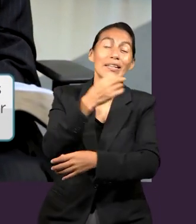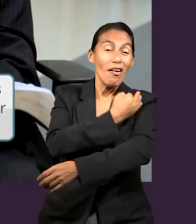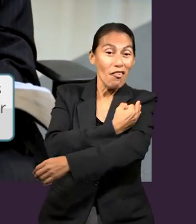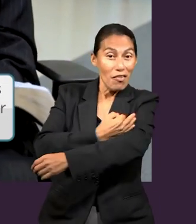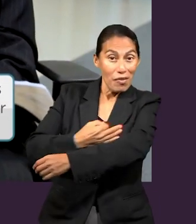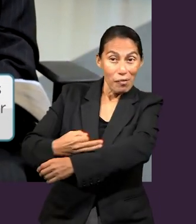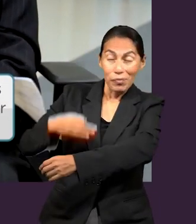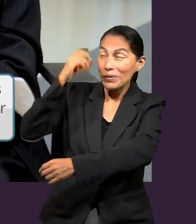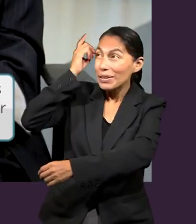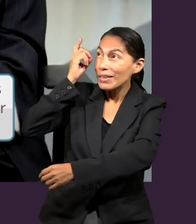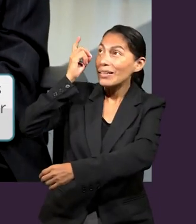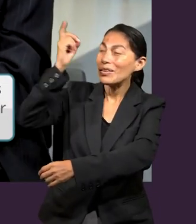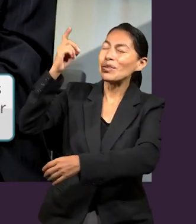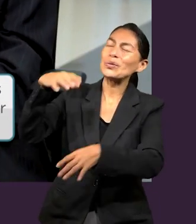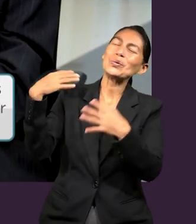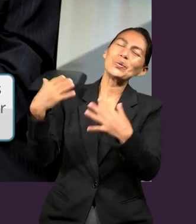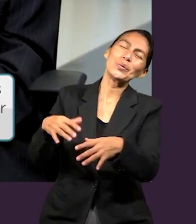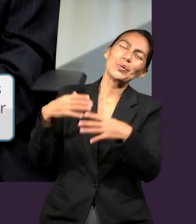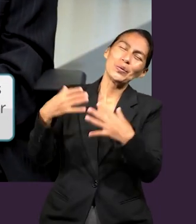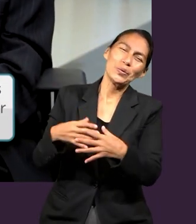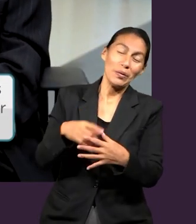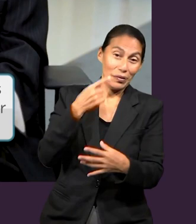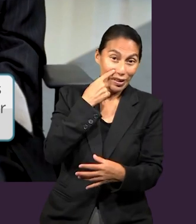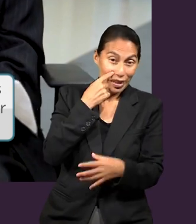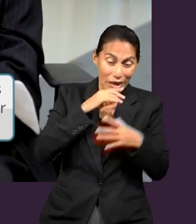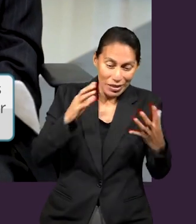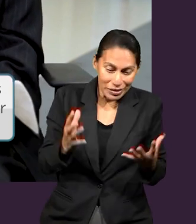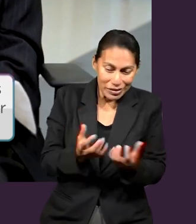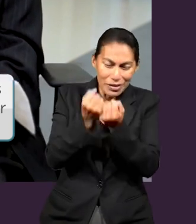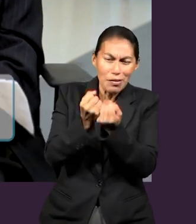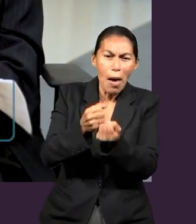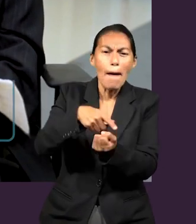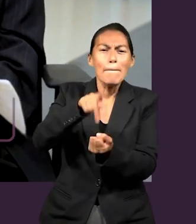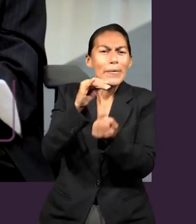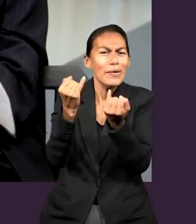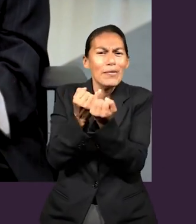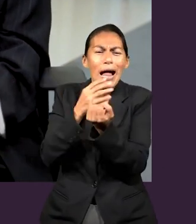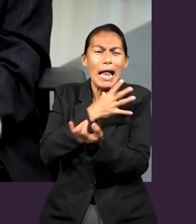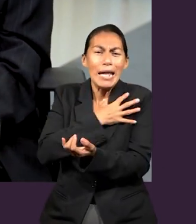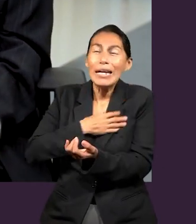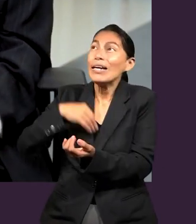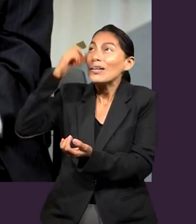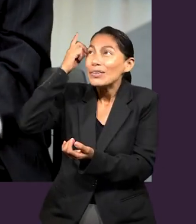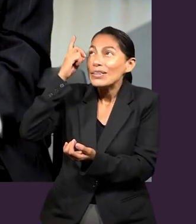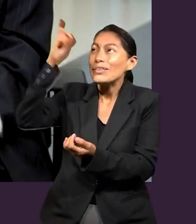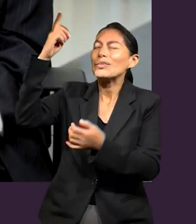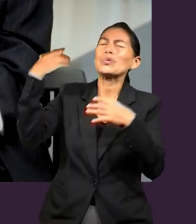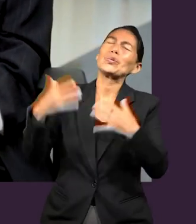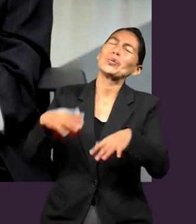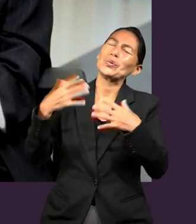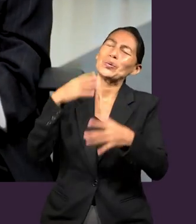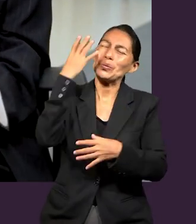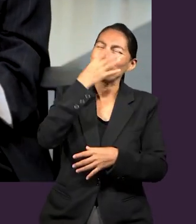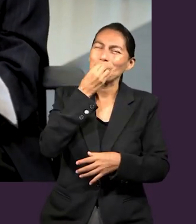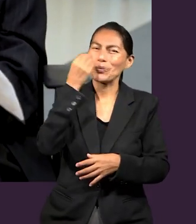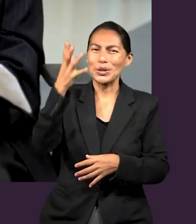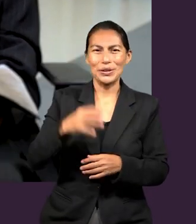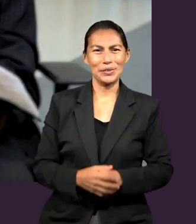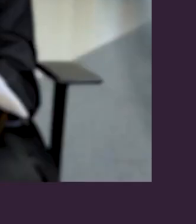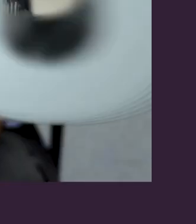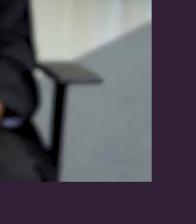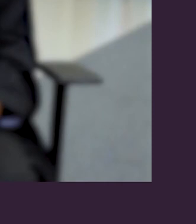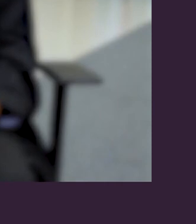comparación de que ahora somos la familia de Dios. No solamente somos salvos, sino que somos hijos de Dios.